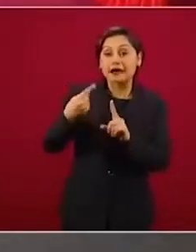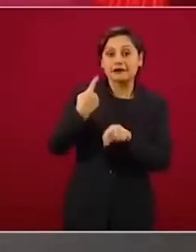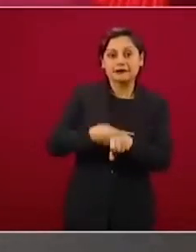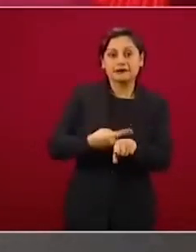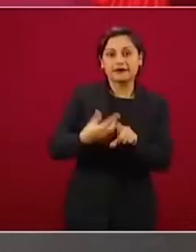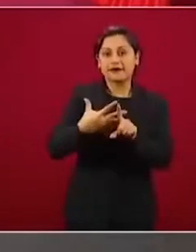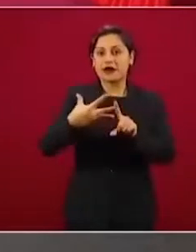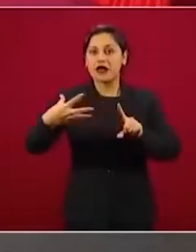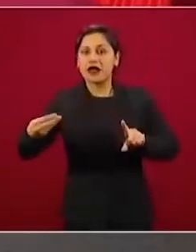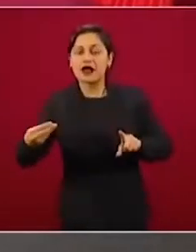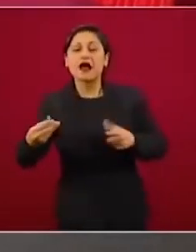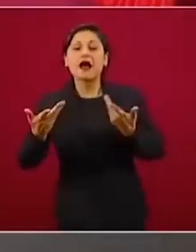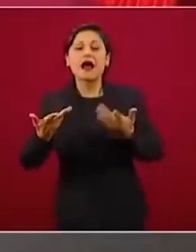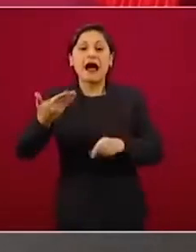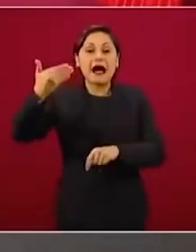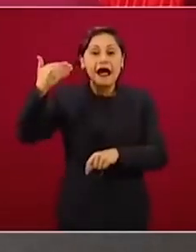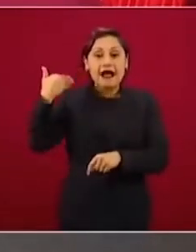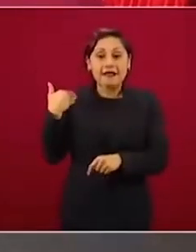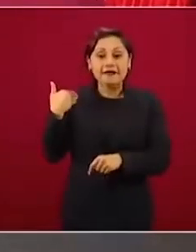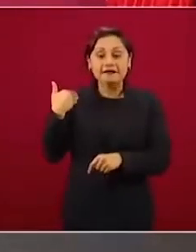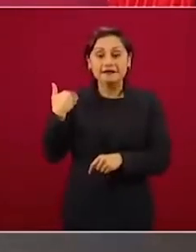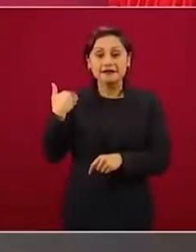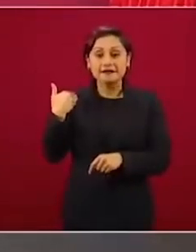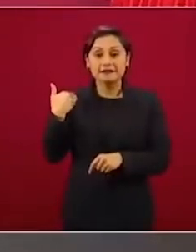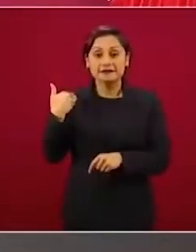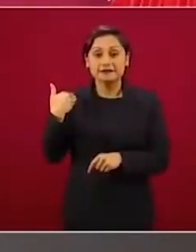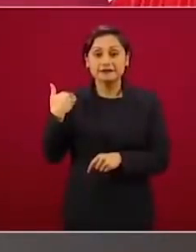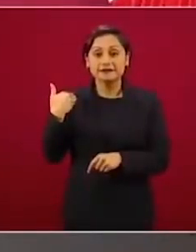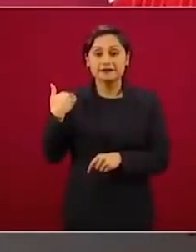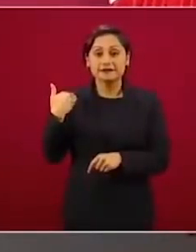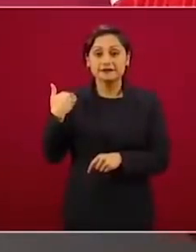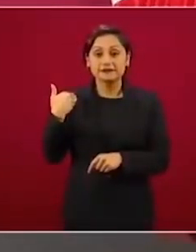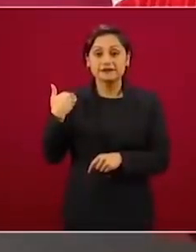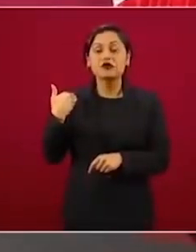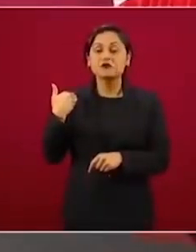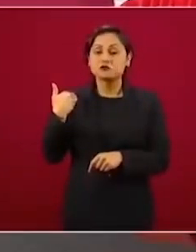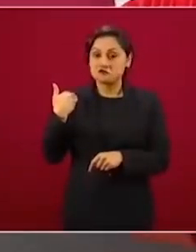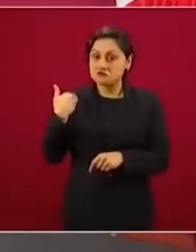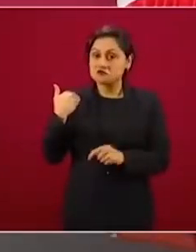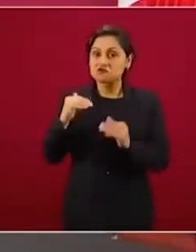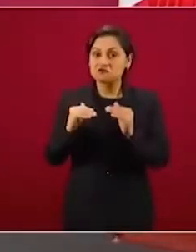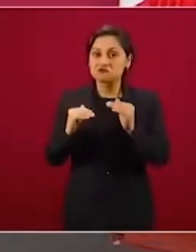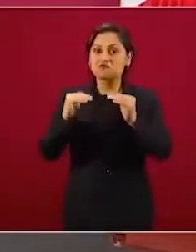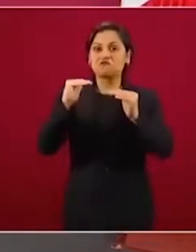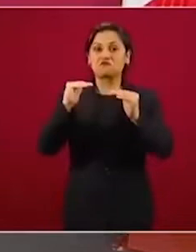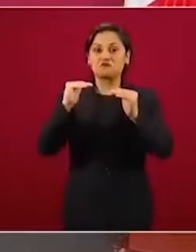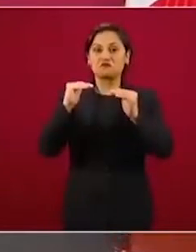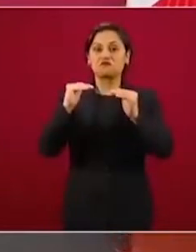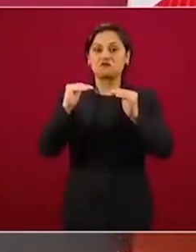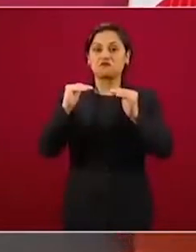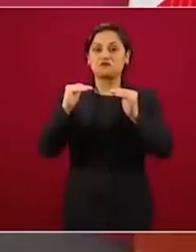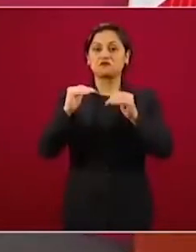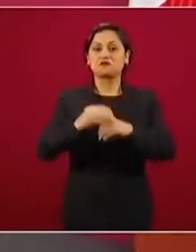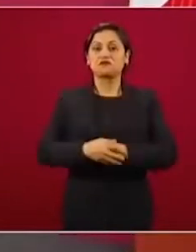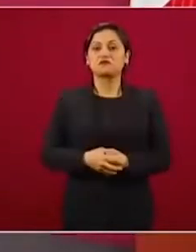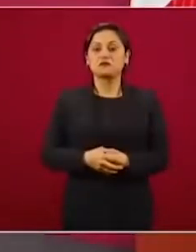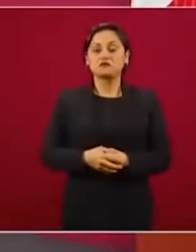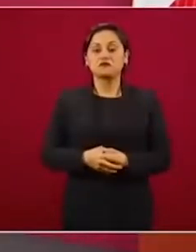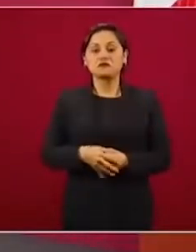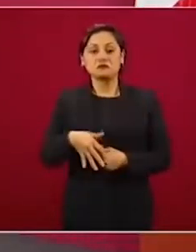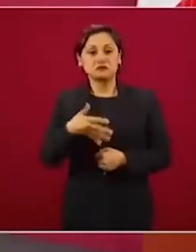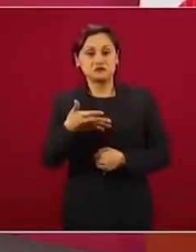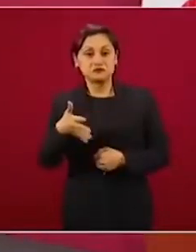llegó a estar en el primer lugar entre las